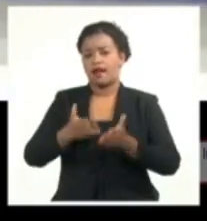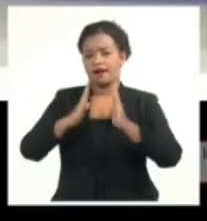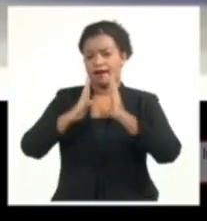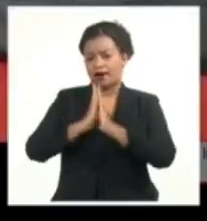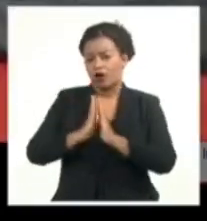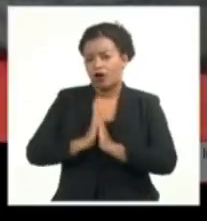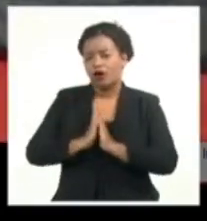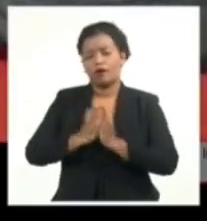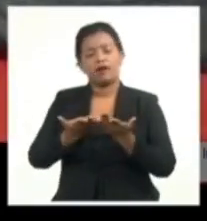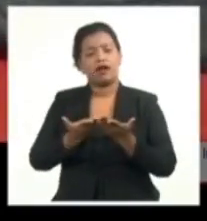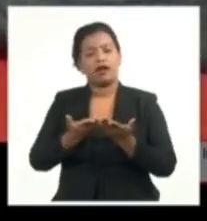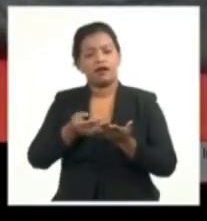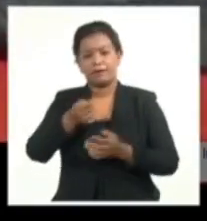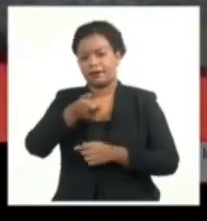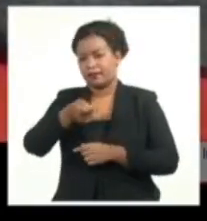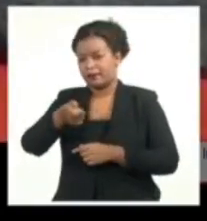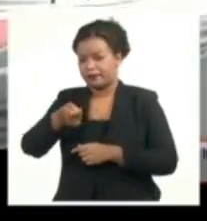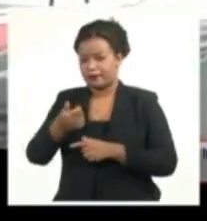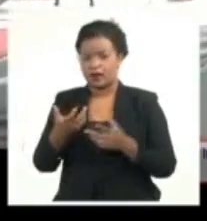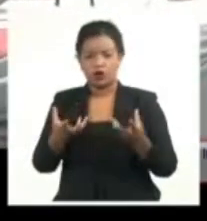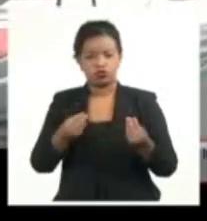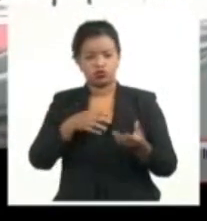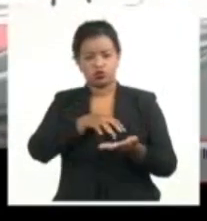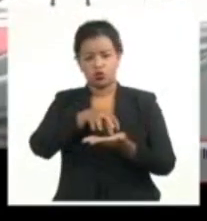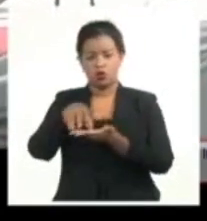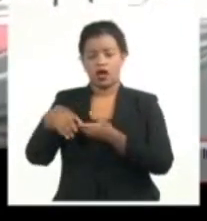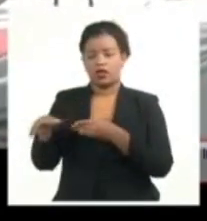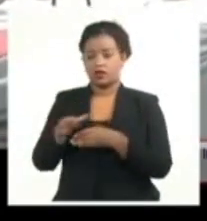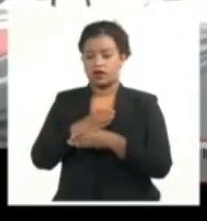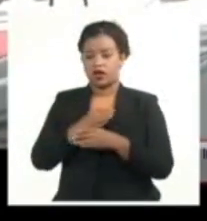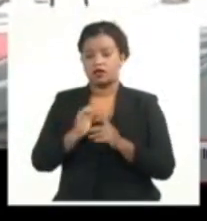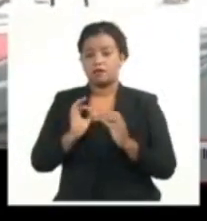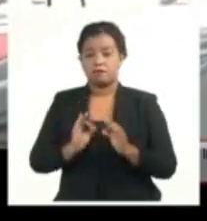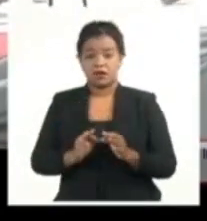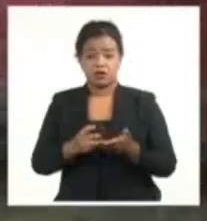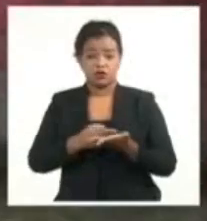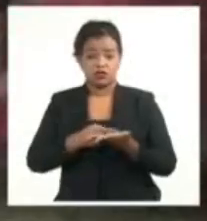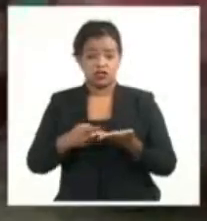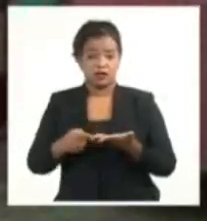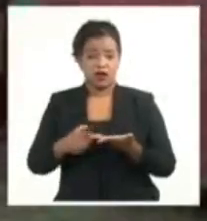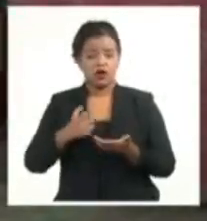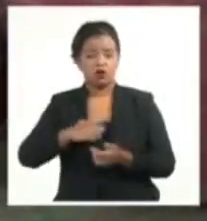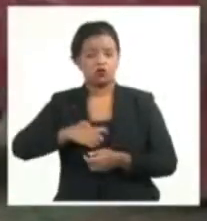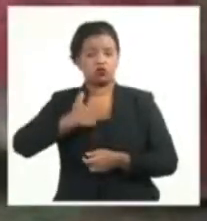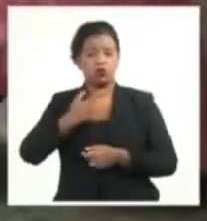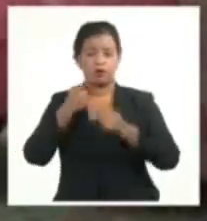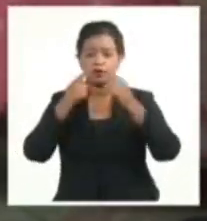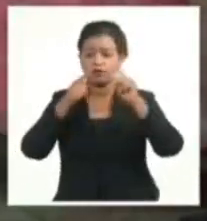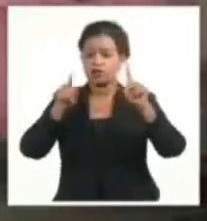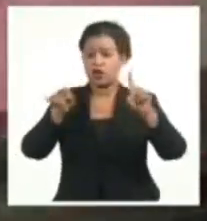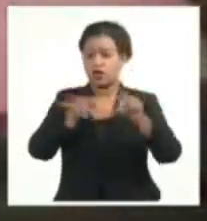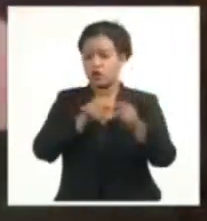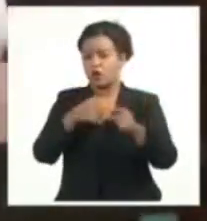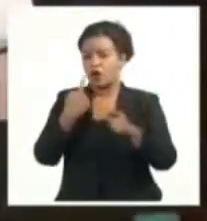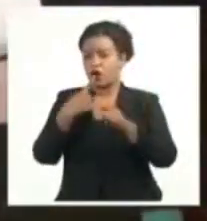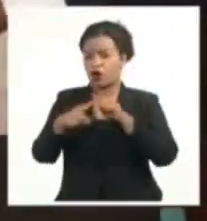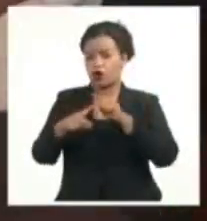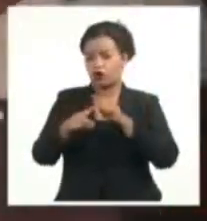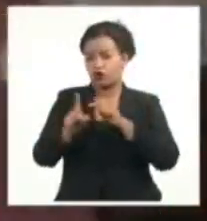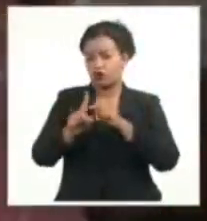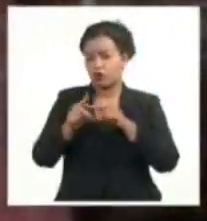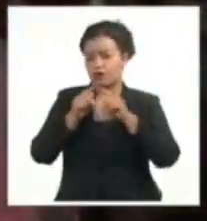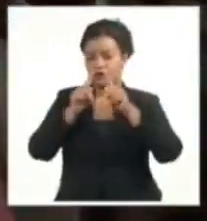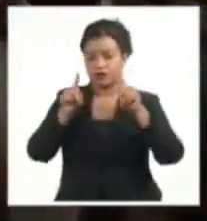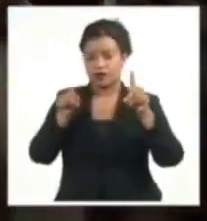Llaguas también estarán llegando las acciones con la participación del talento aficionado y profesional. La plaza convoca a todos sus